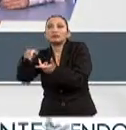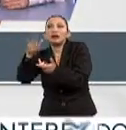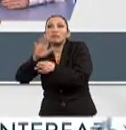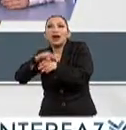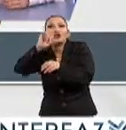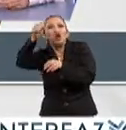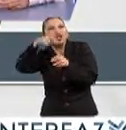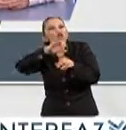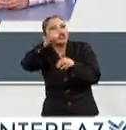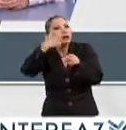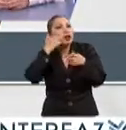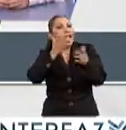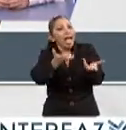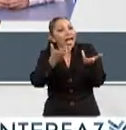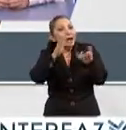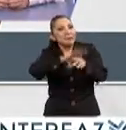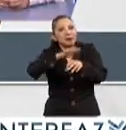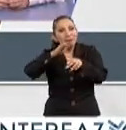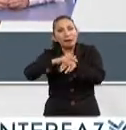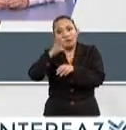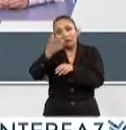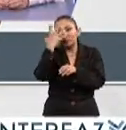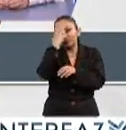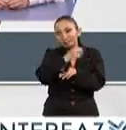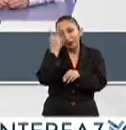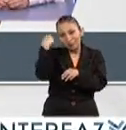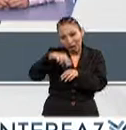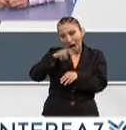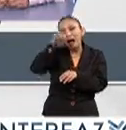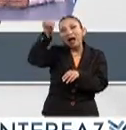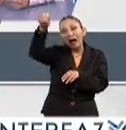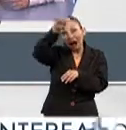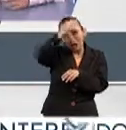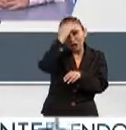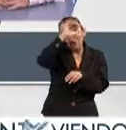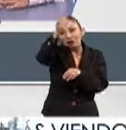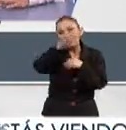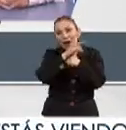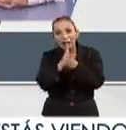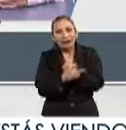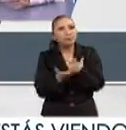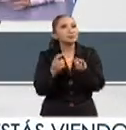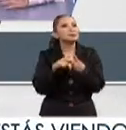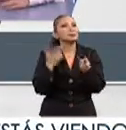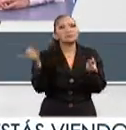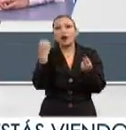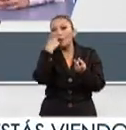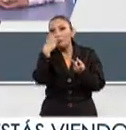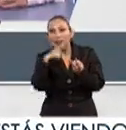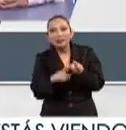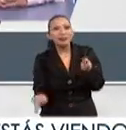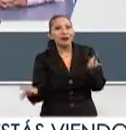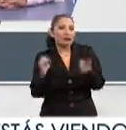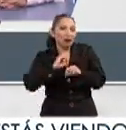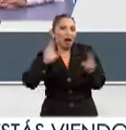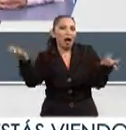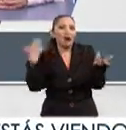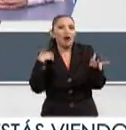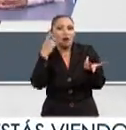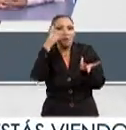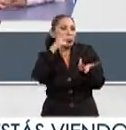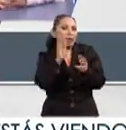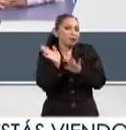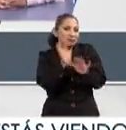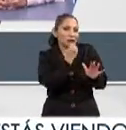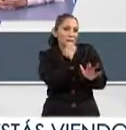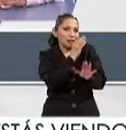más, más, más y más, y es muy bonito viajar, conoces otros países, la comida, obviamente la comida mexicana